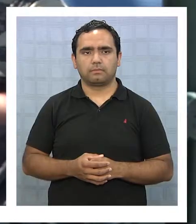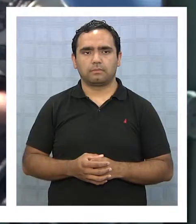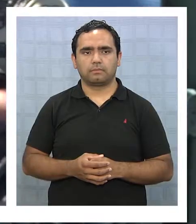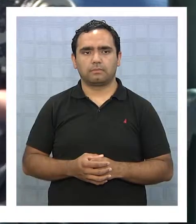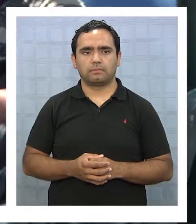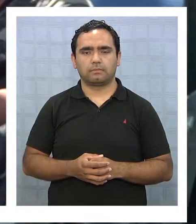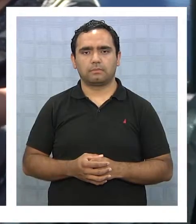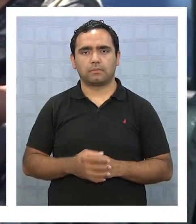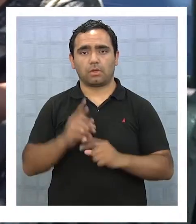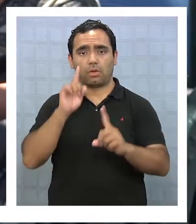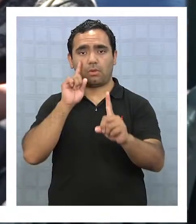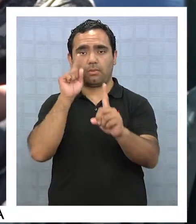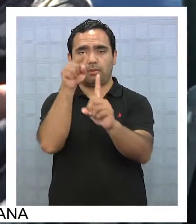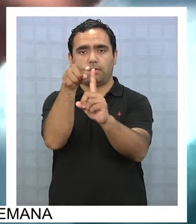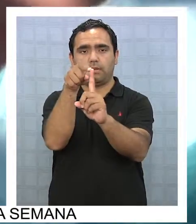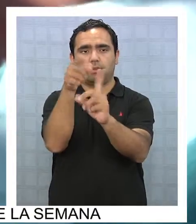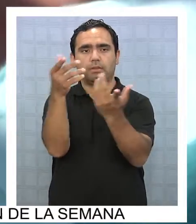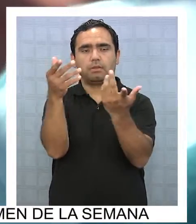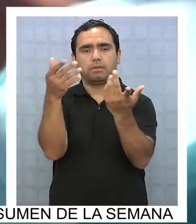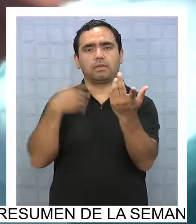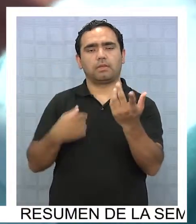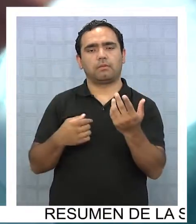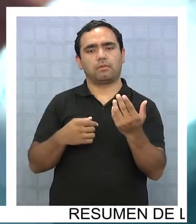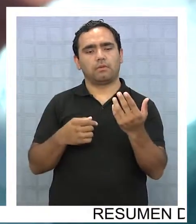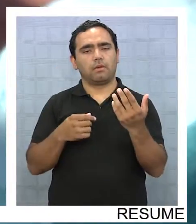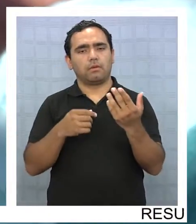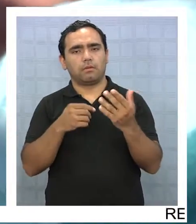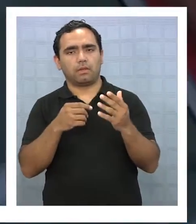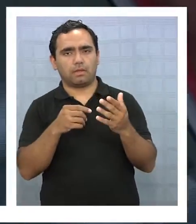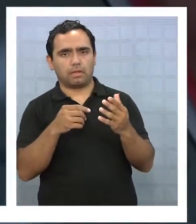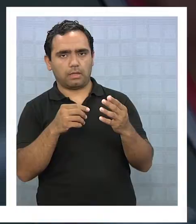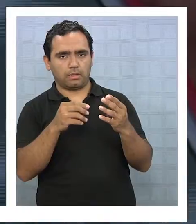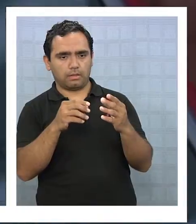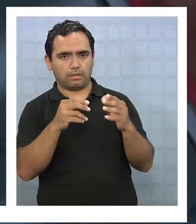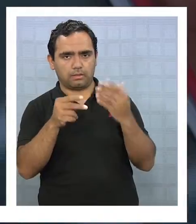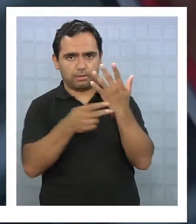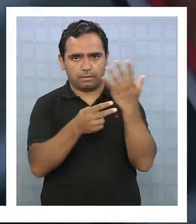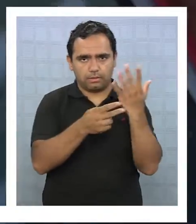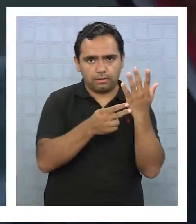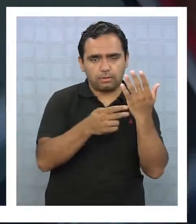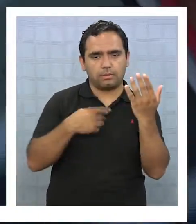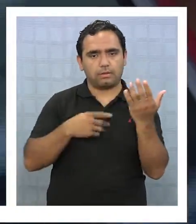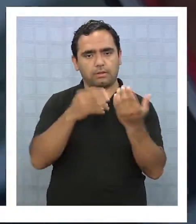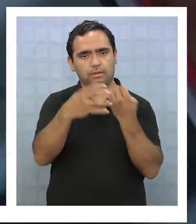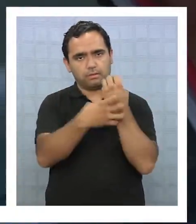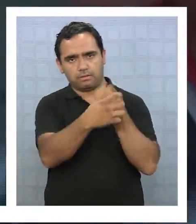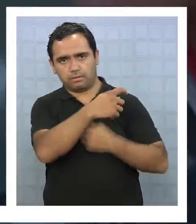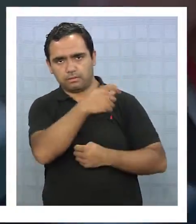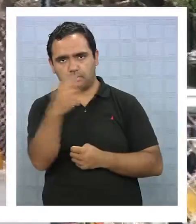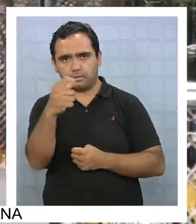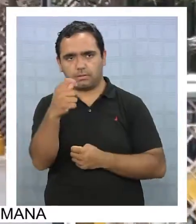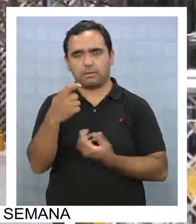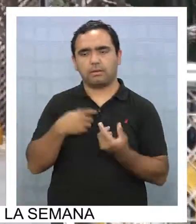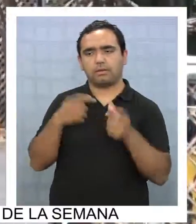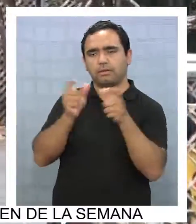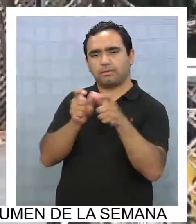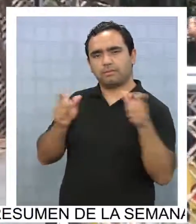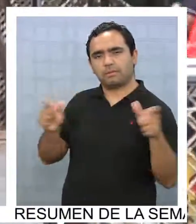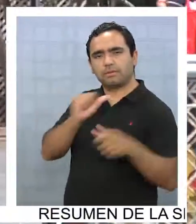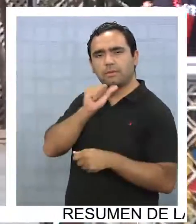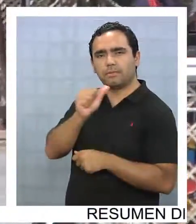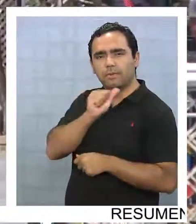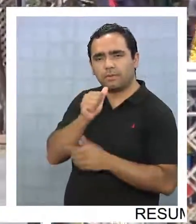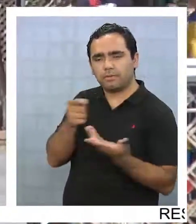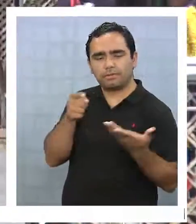Con la finalidad de disminuir la brecha digital entre los habitantes de Tarapacá y los lugares más vulnerables con pocas alternativas de conectividad,